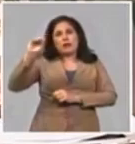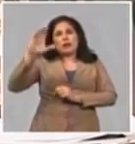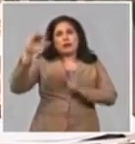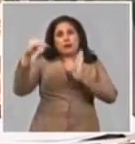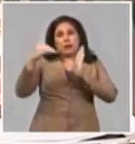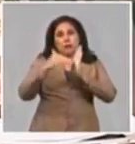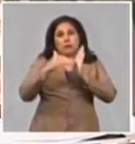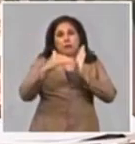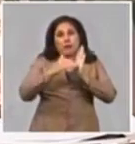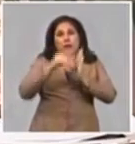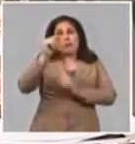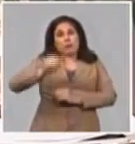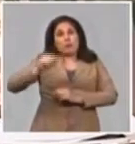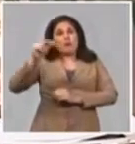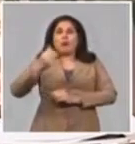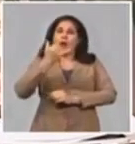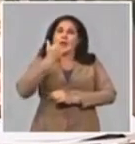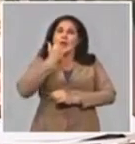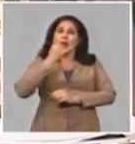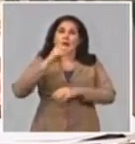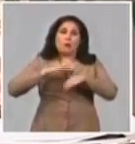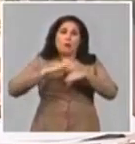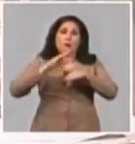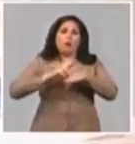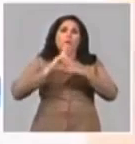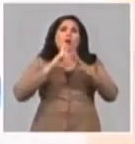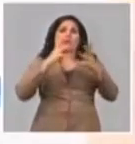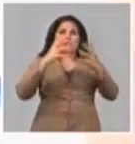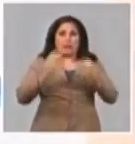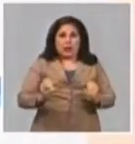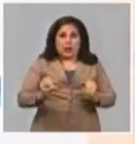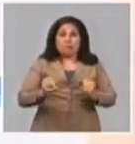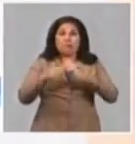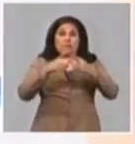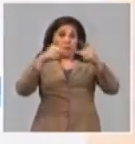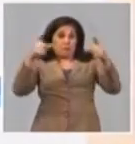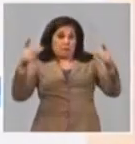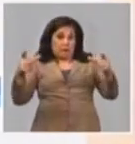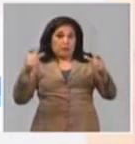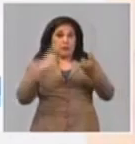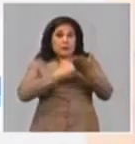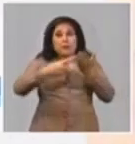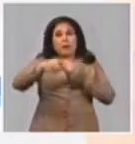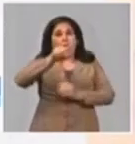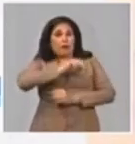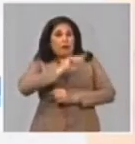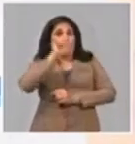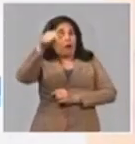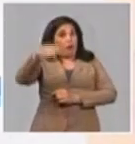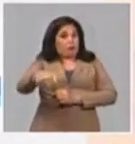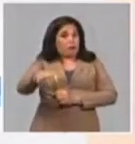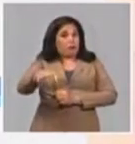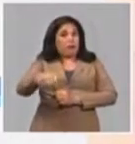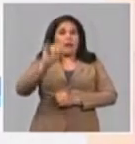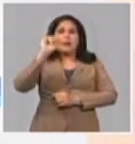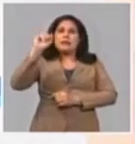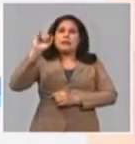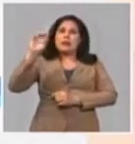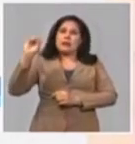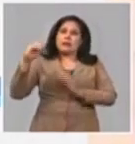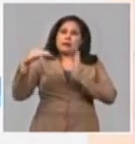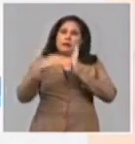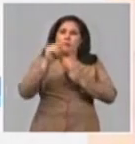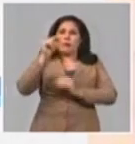mil personas afectadas. Y un crecimiento, de la semana anterior a actual, de casi 60 mil